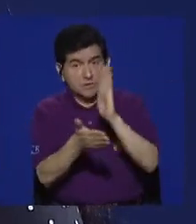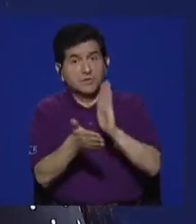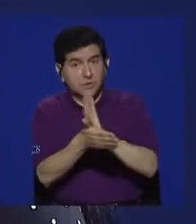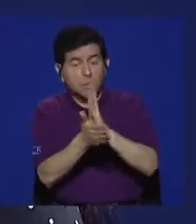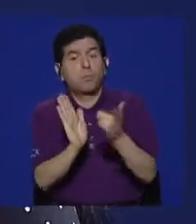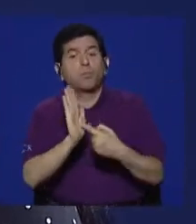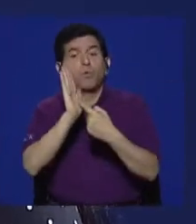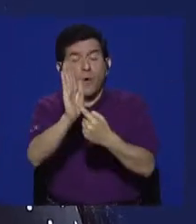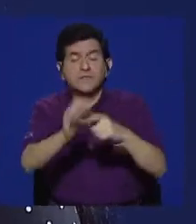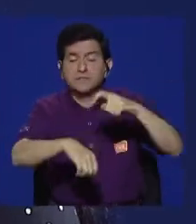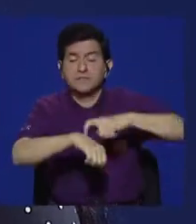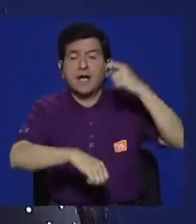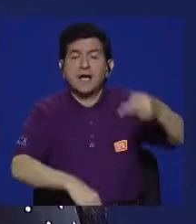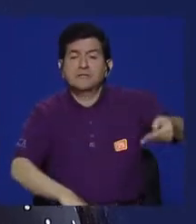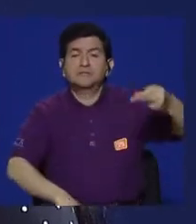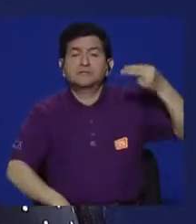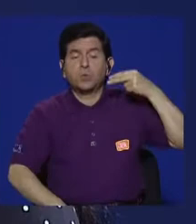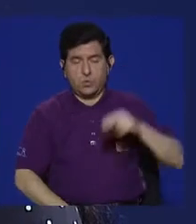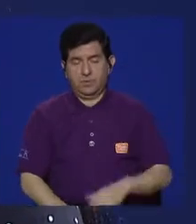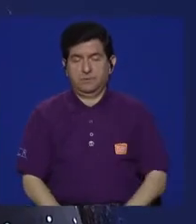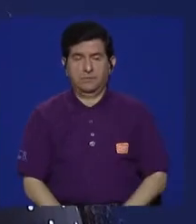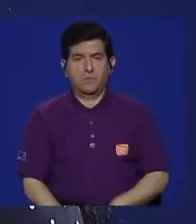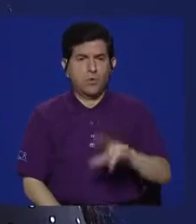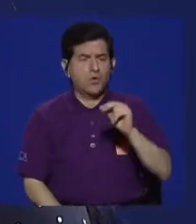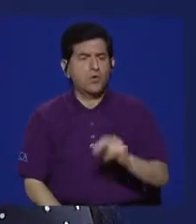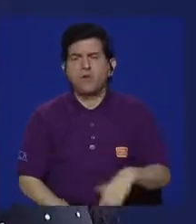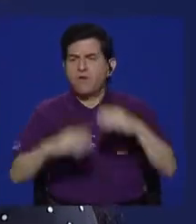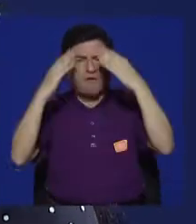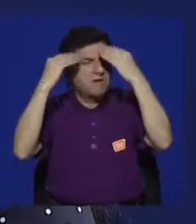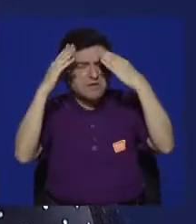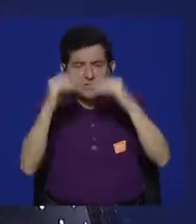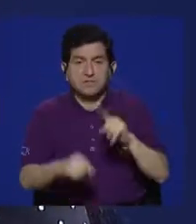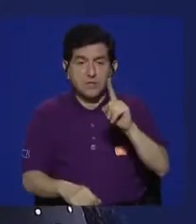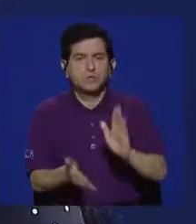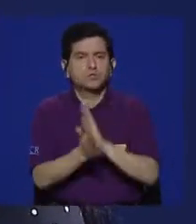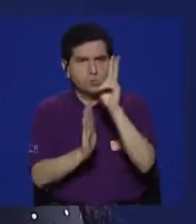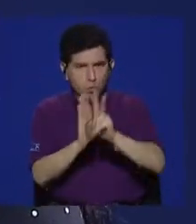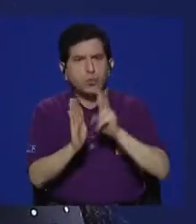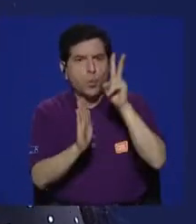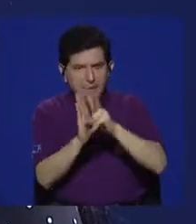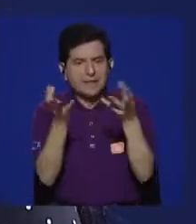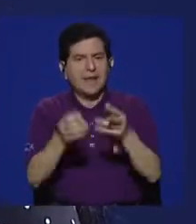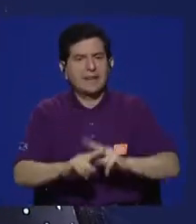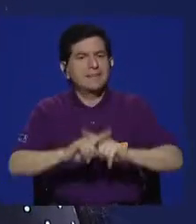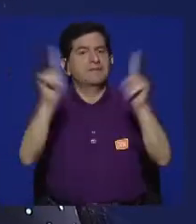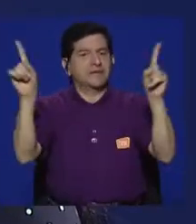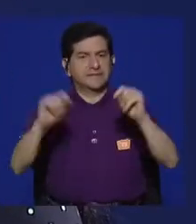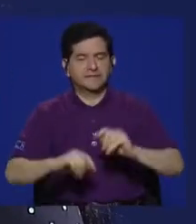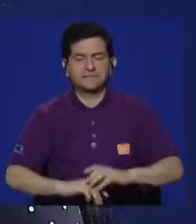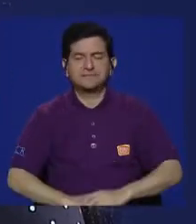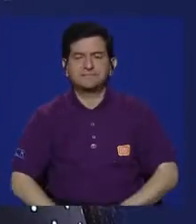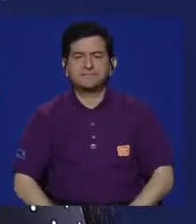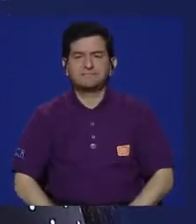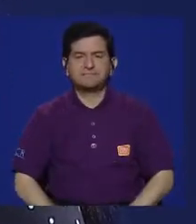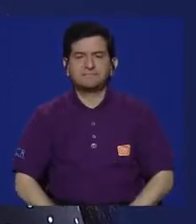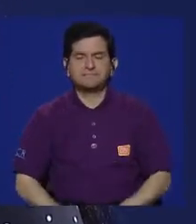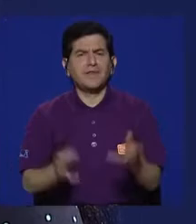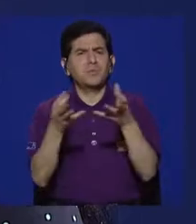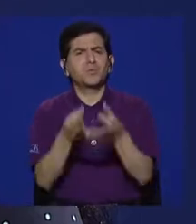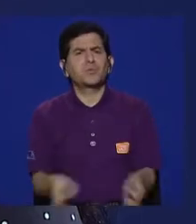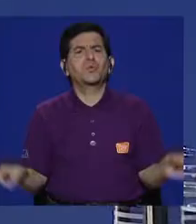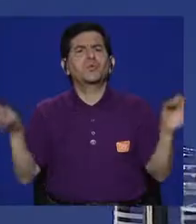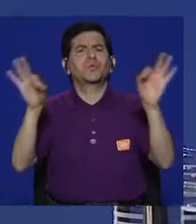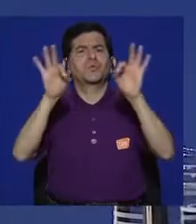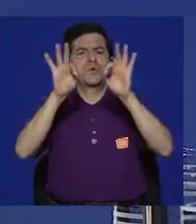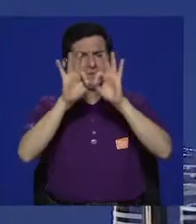documento que da cuenta de un momento histórico, no es un reportaje, es un documental y eso es muy diferente. Sí, y